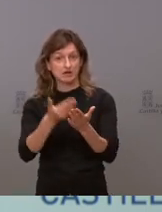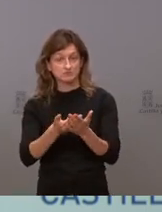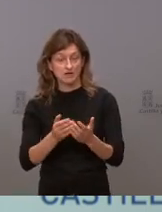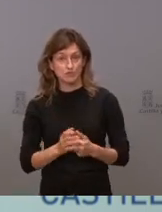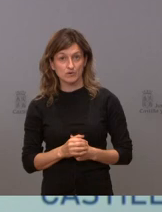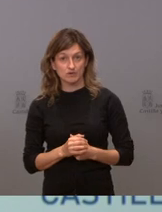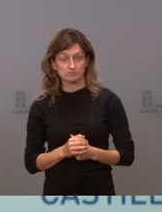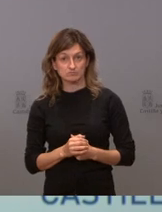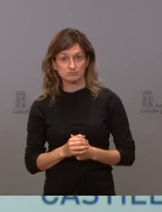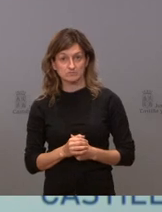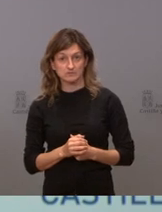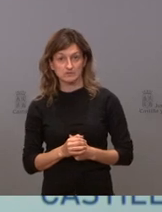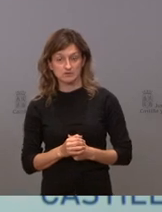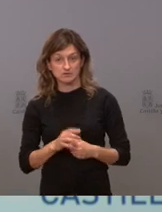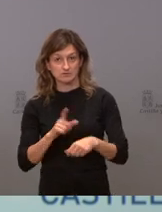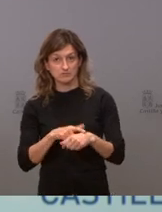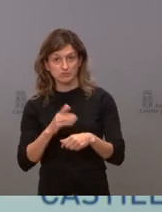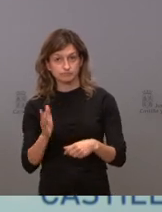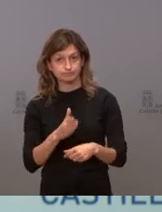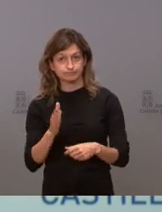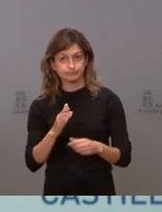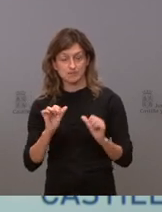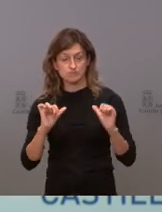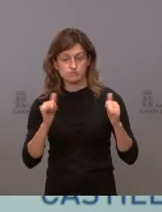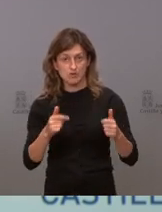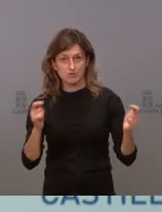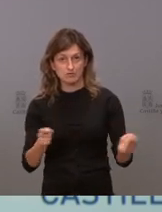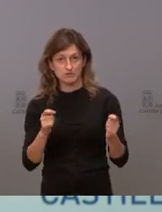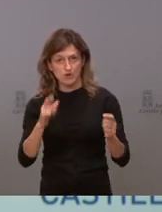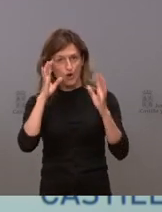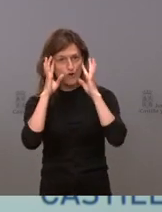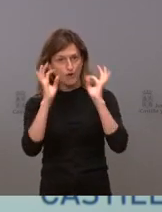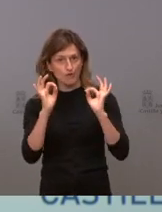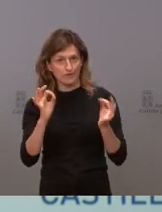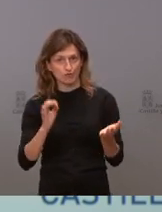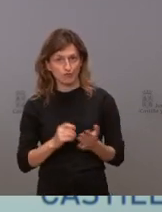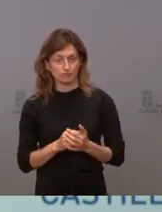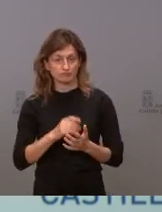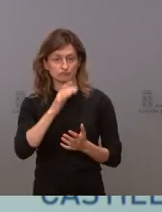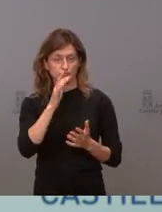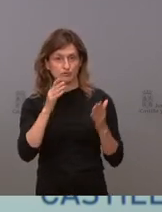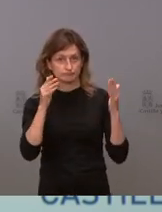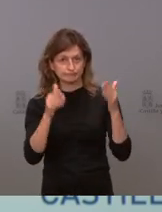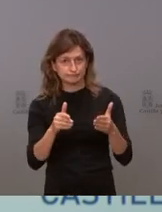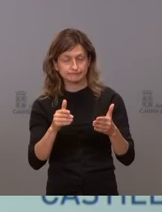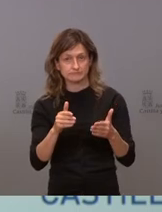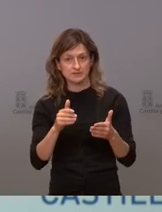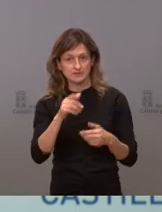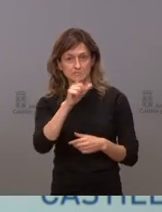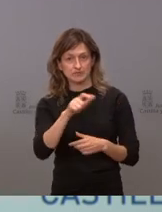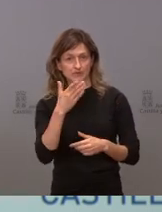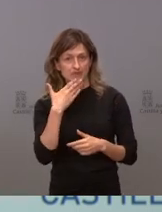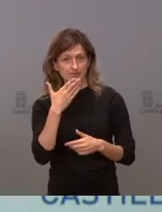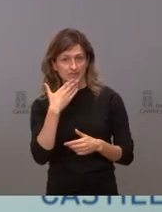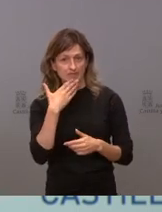el ritmo en los inicios de la campaña era un ritmo sensato porque se dirigía a las poblaciones